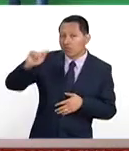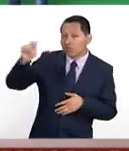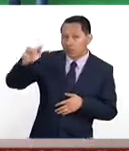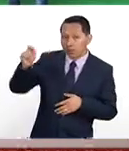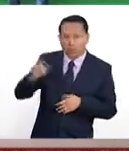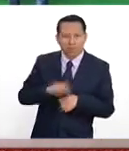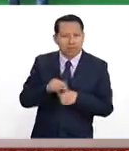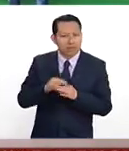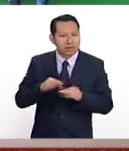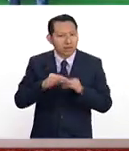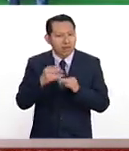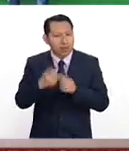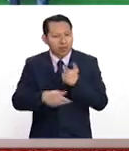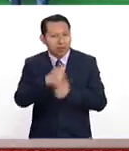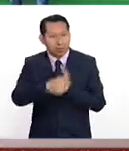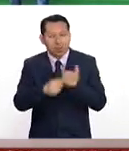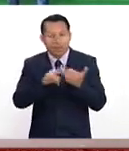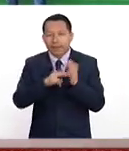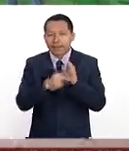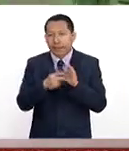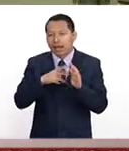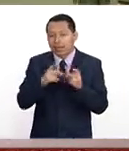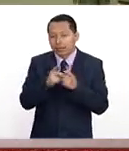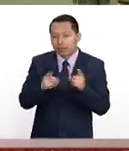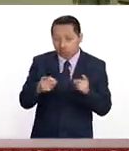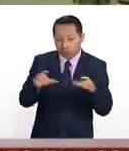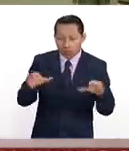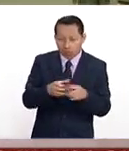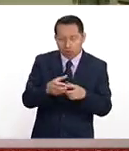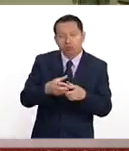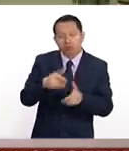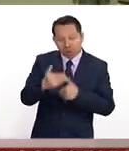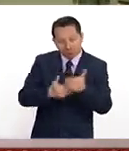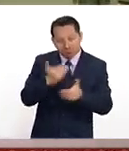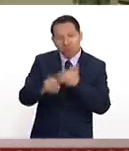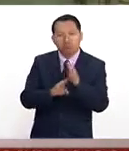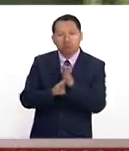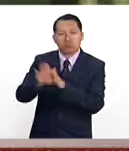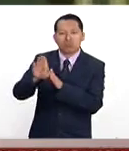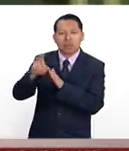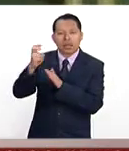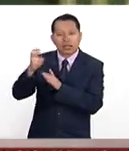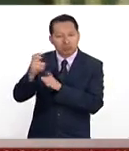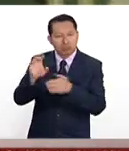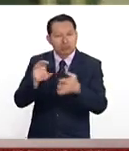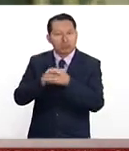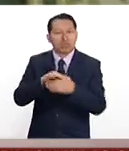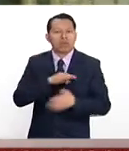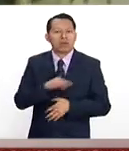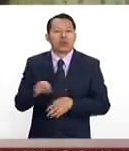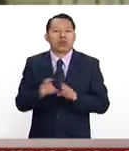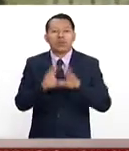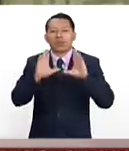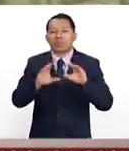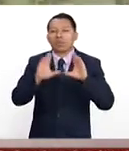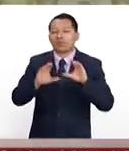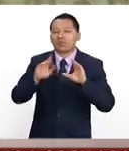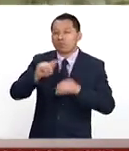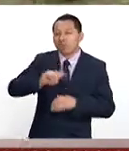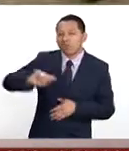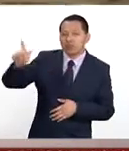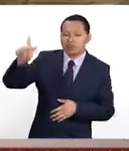tipo de carreras. Precisamente la ingeniería en desarrollo comunitario cubre una de estas brechas en la formación profesional